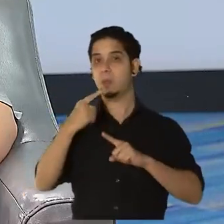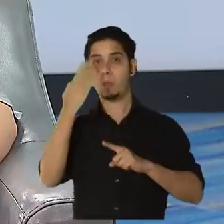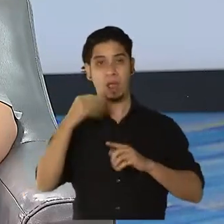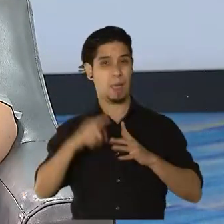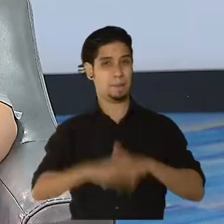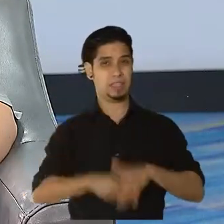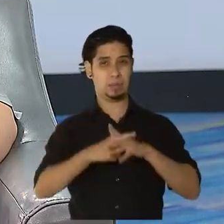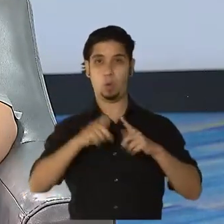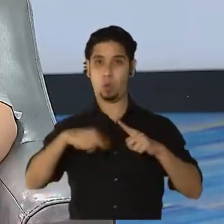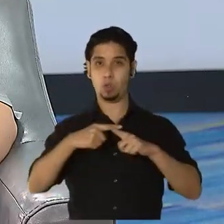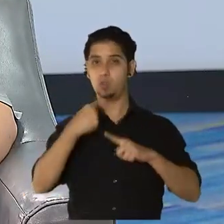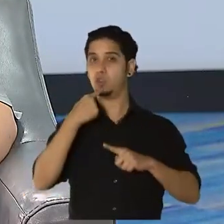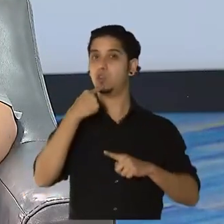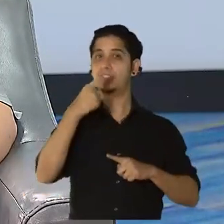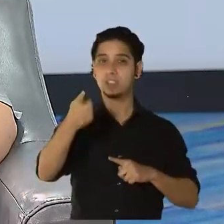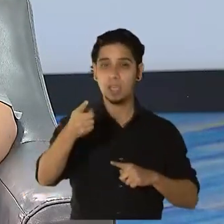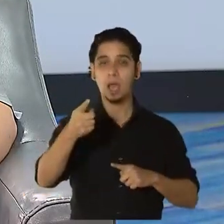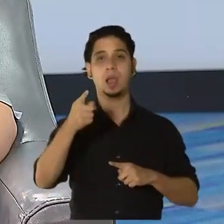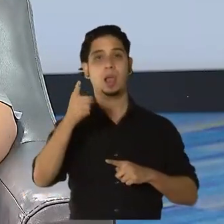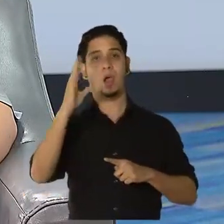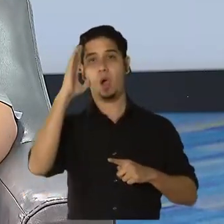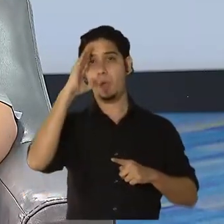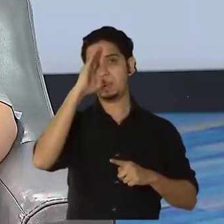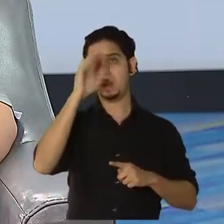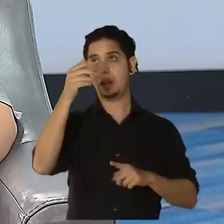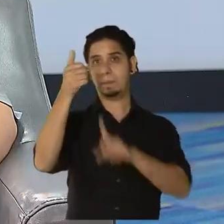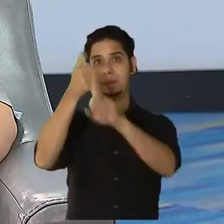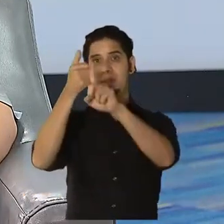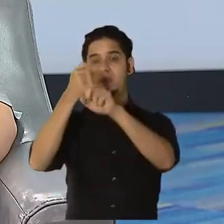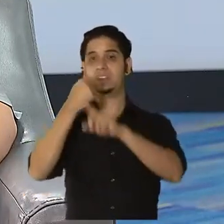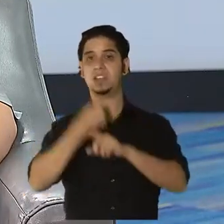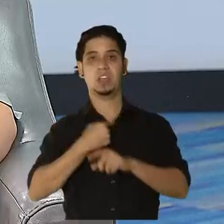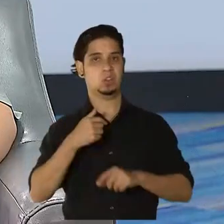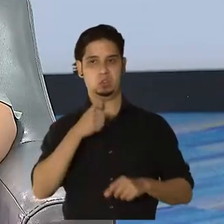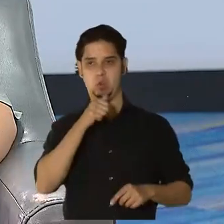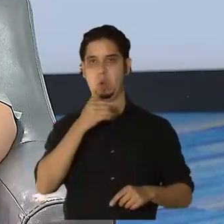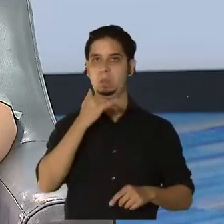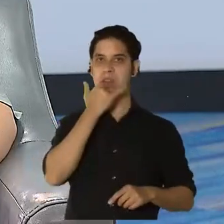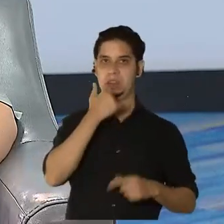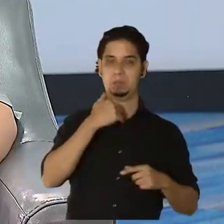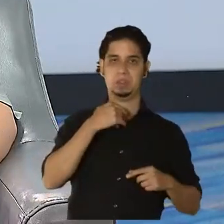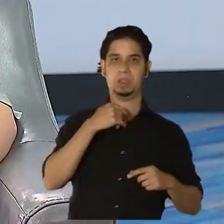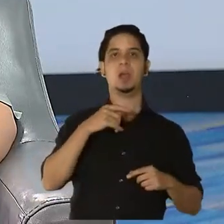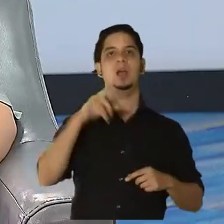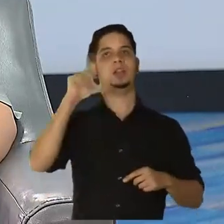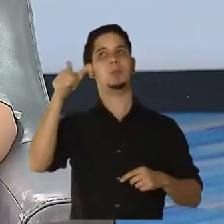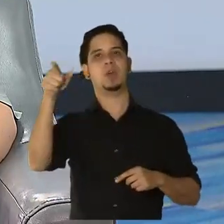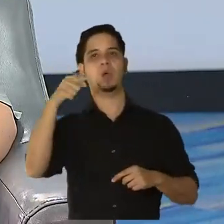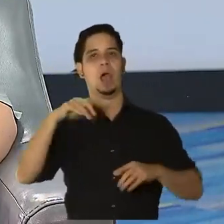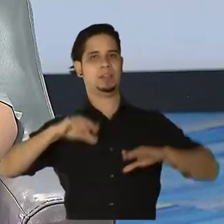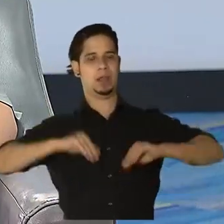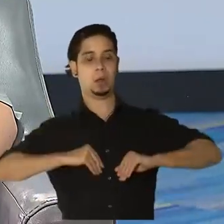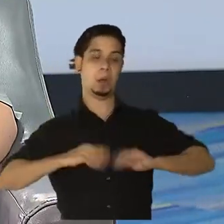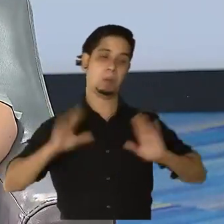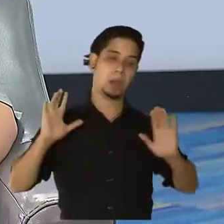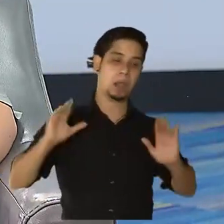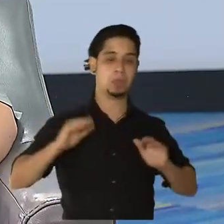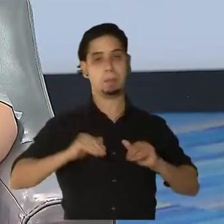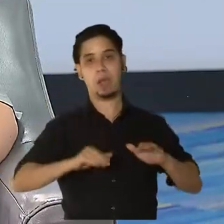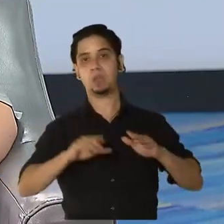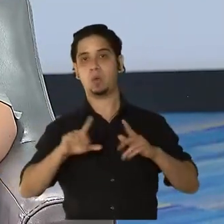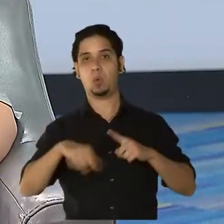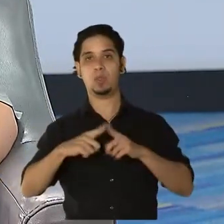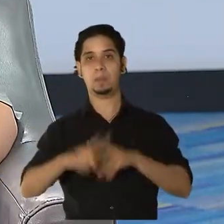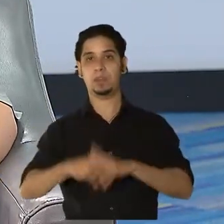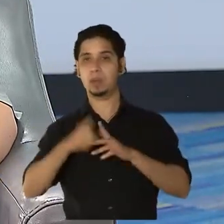principio cuando yo lo decía, los hospitales decían que yo no tenía razón y después dijeron, bueno, en marzo cuando empezó eso era verdad. O sea,